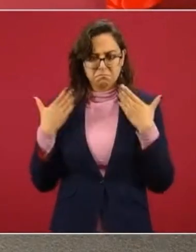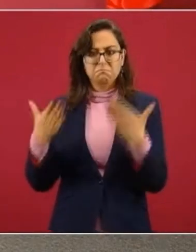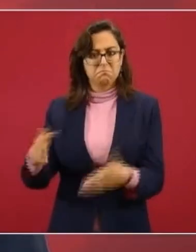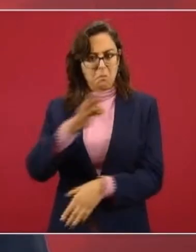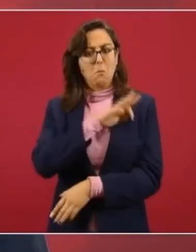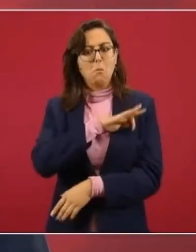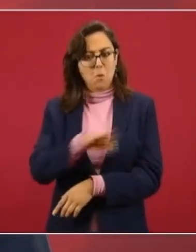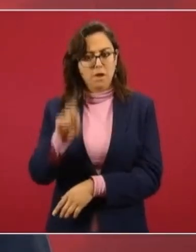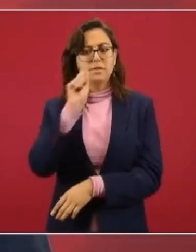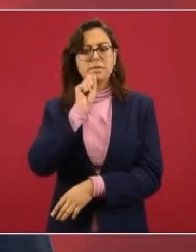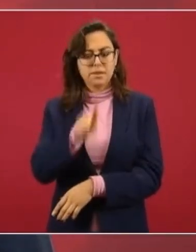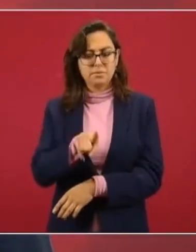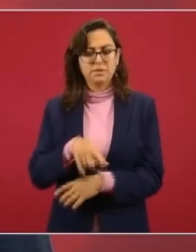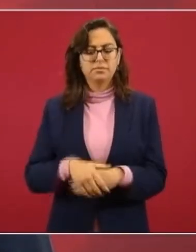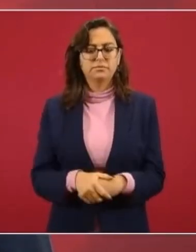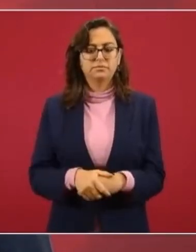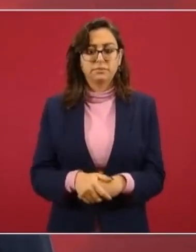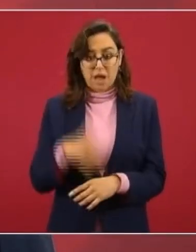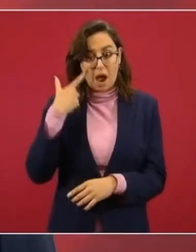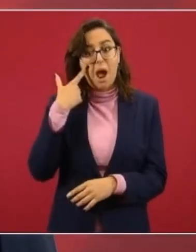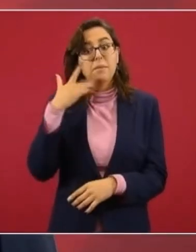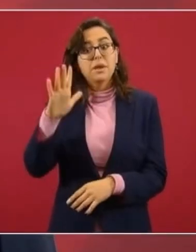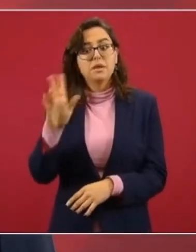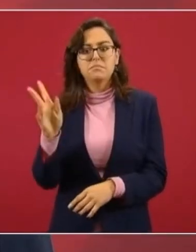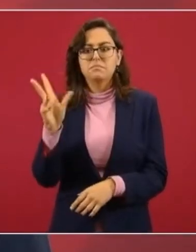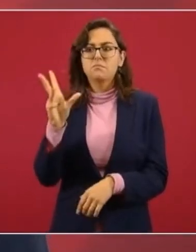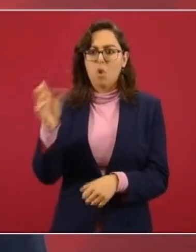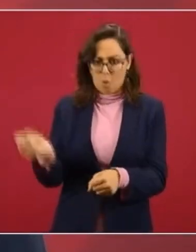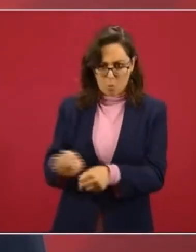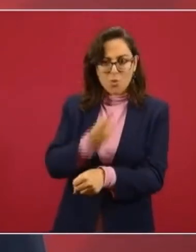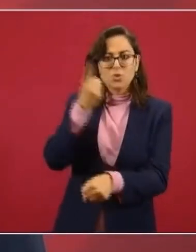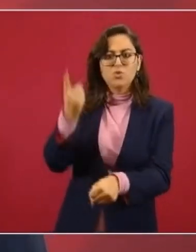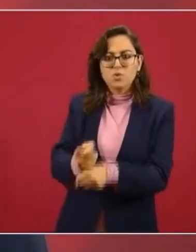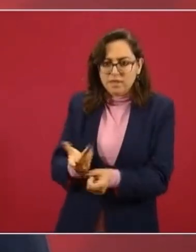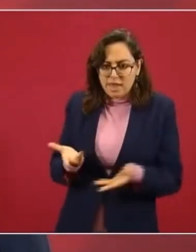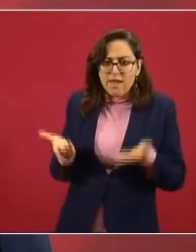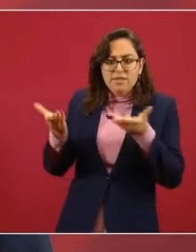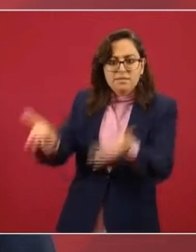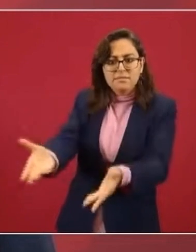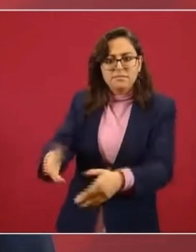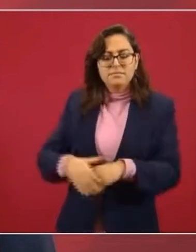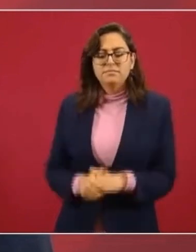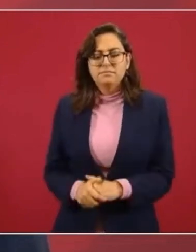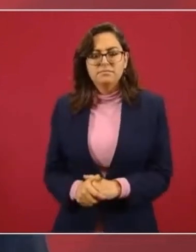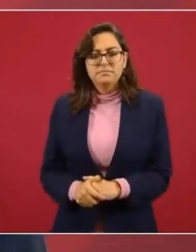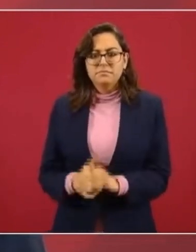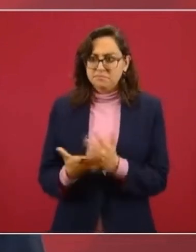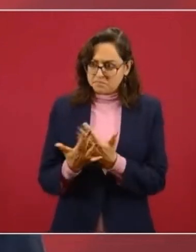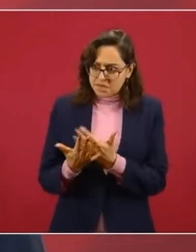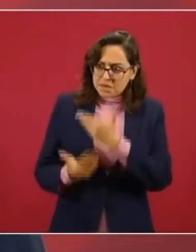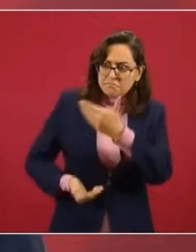Vamos a que hablen los hechos, vamos a esperar.